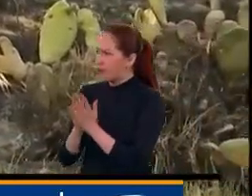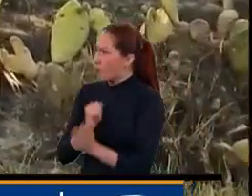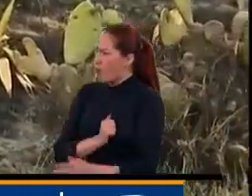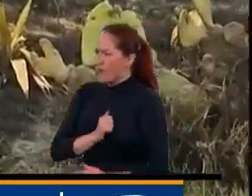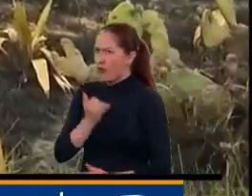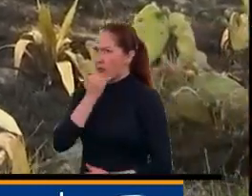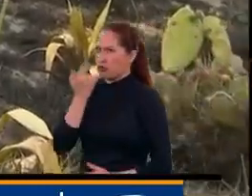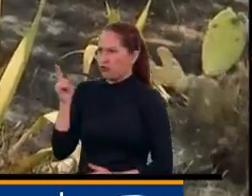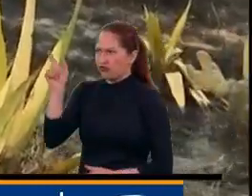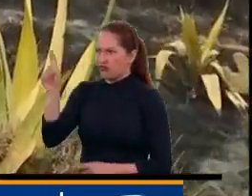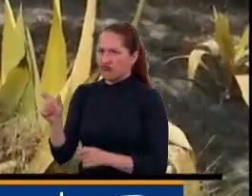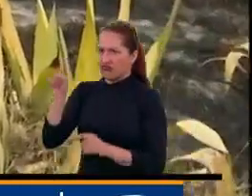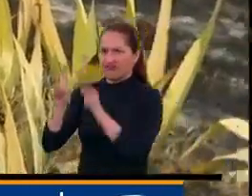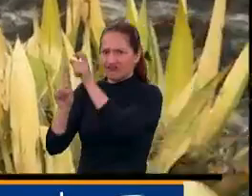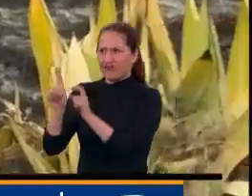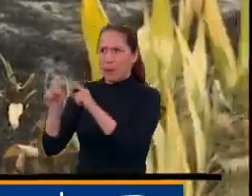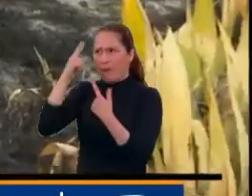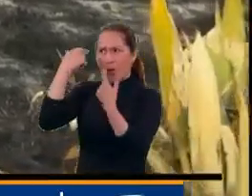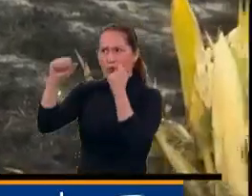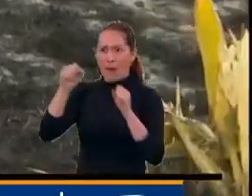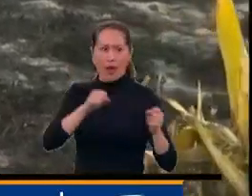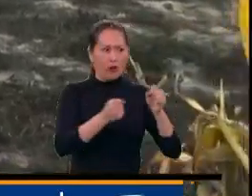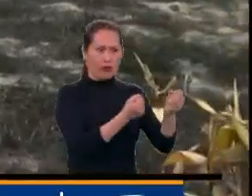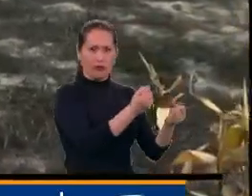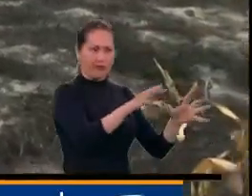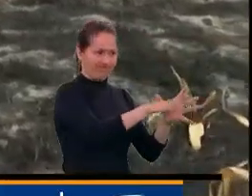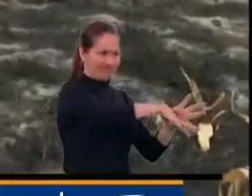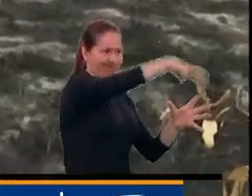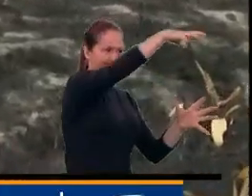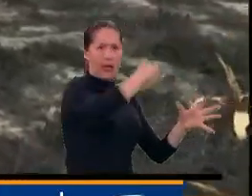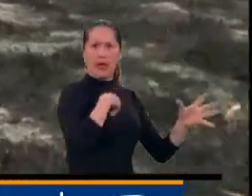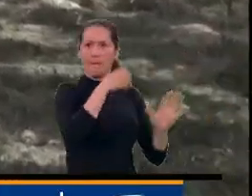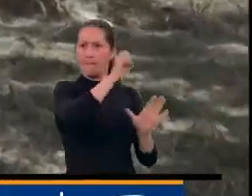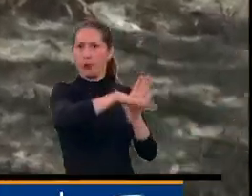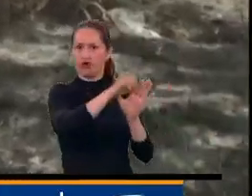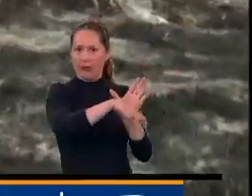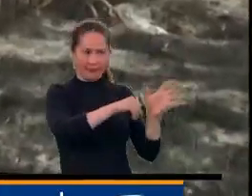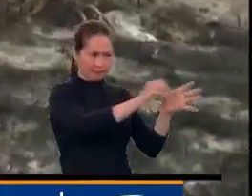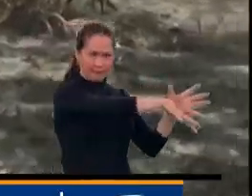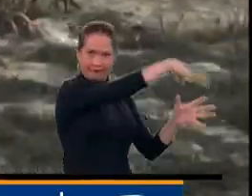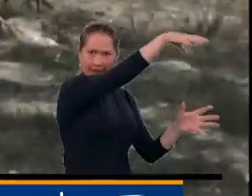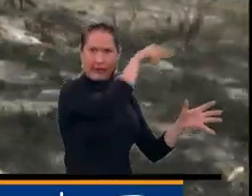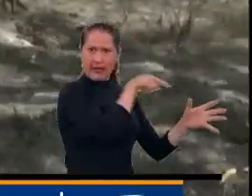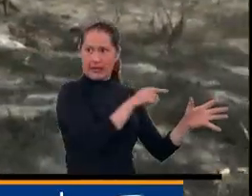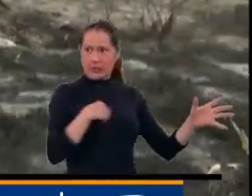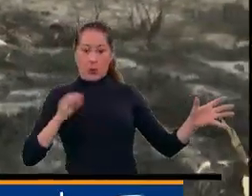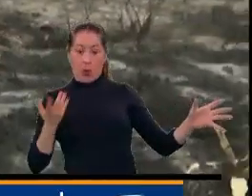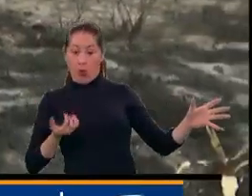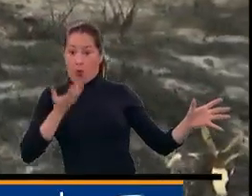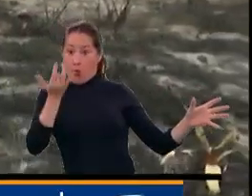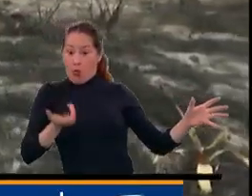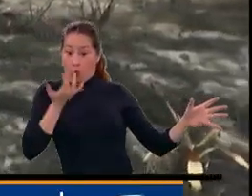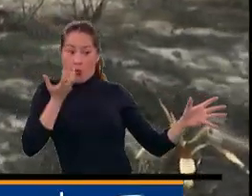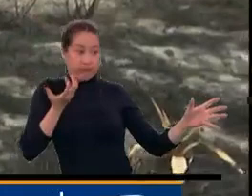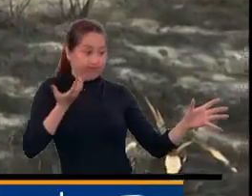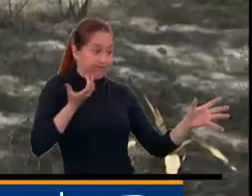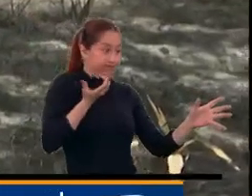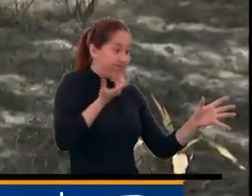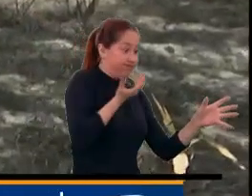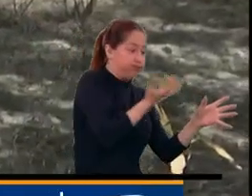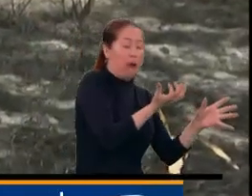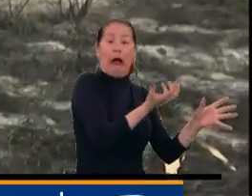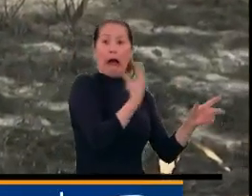relleno en Montañedo. Estamos hablando de 850 hectáreas aproximadamente de afectación, donde infortunadamente tenemos